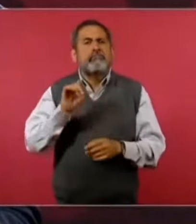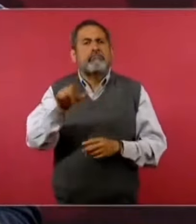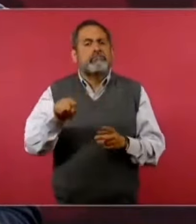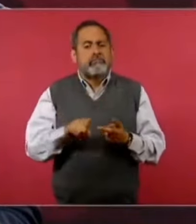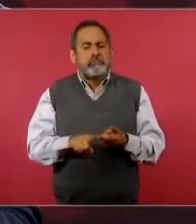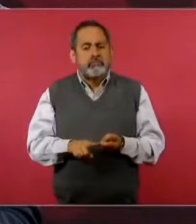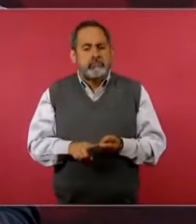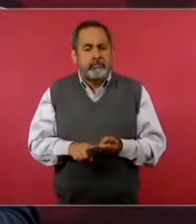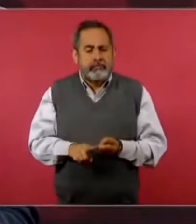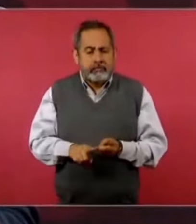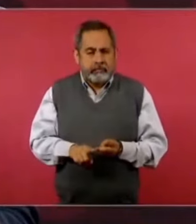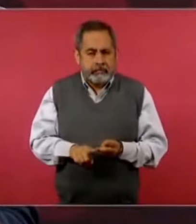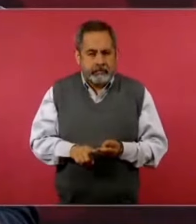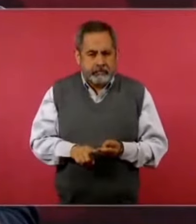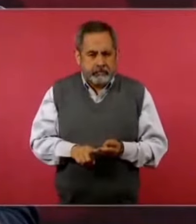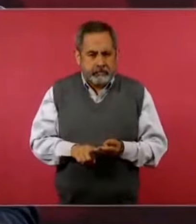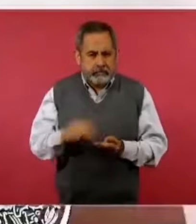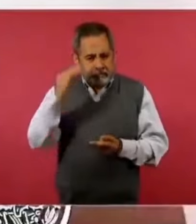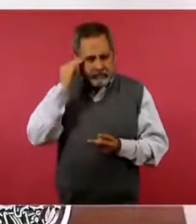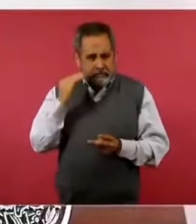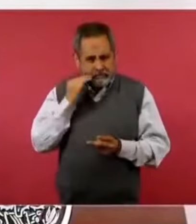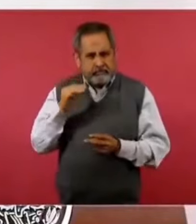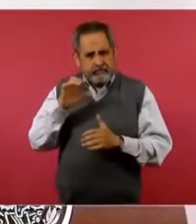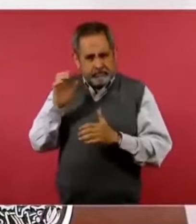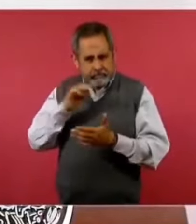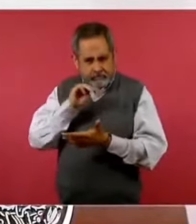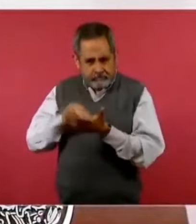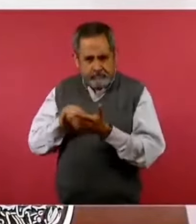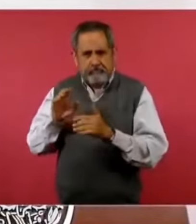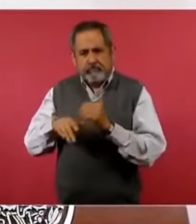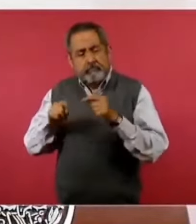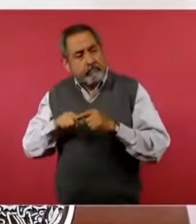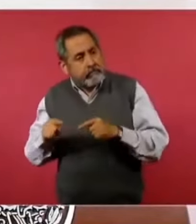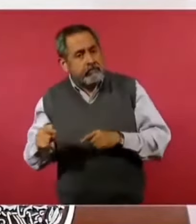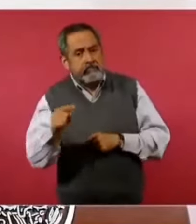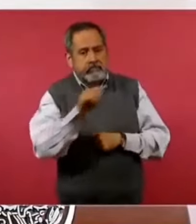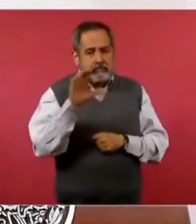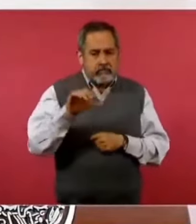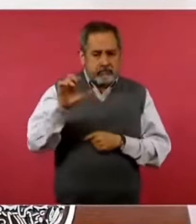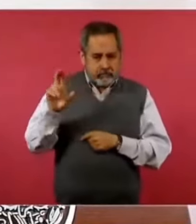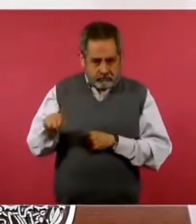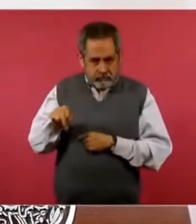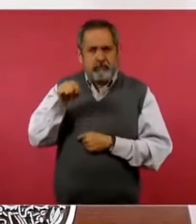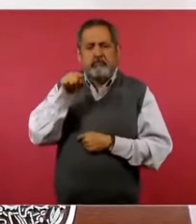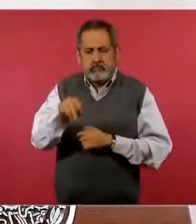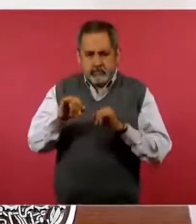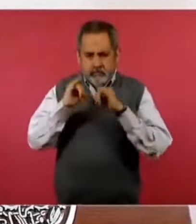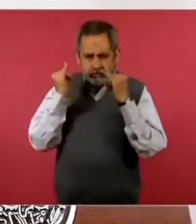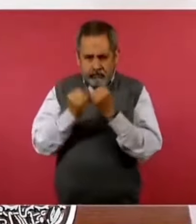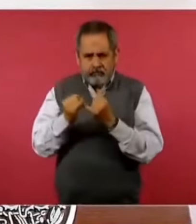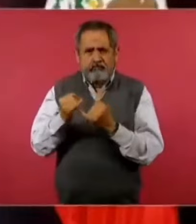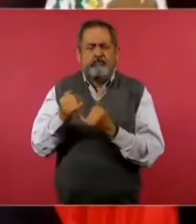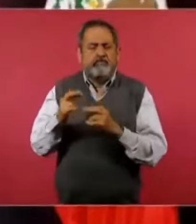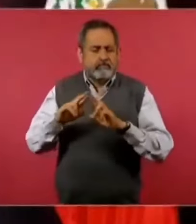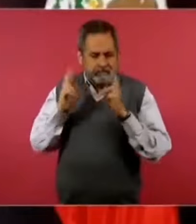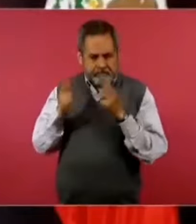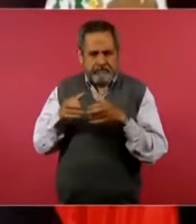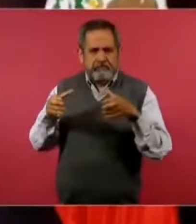Y de Mérida vamos a Cancún, tenemos reunión en Cancún de evaluación.